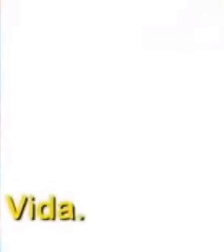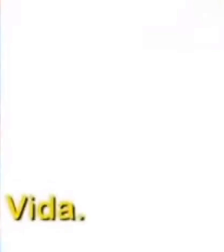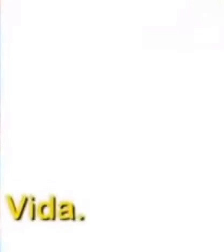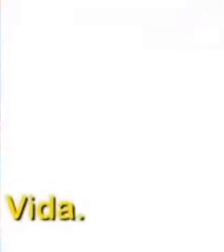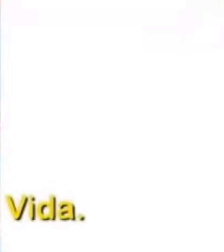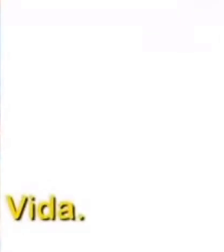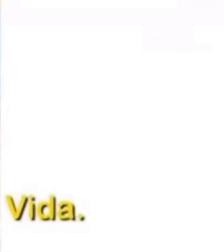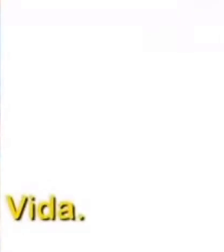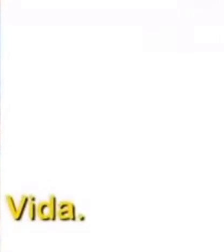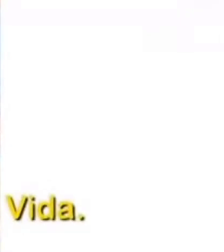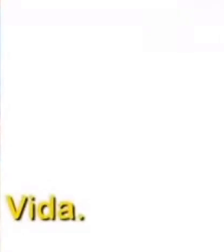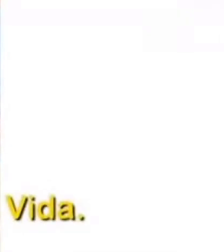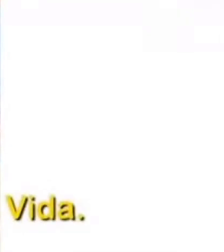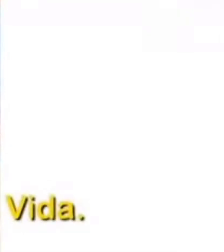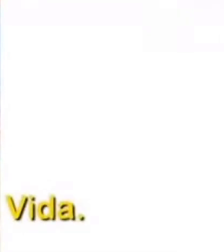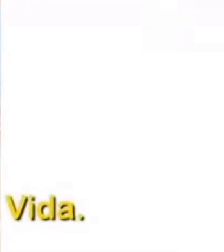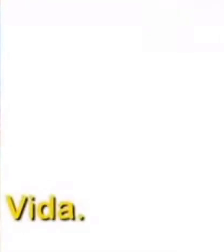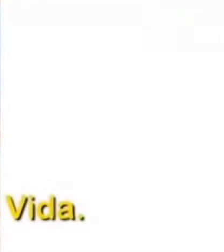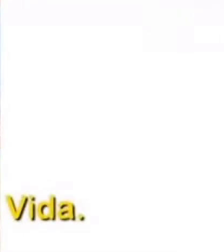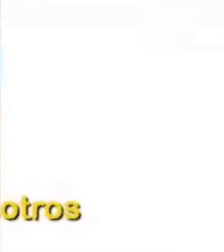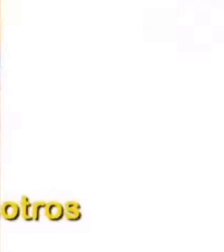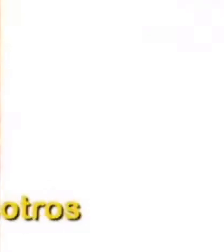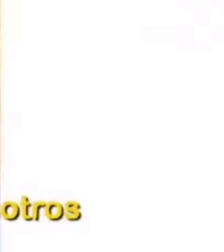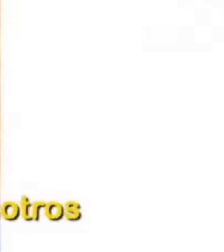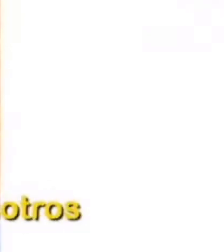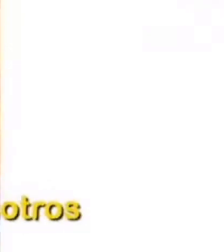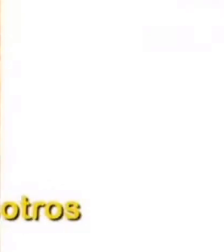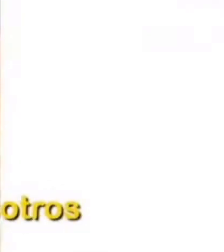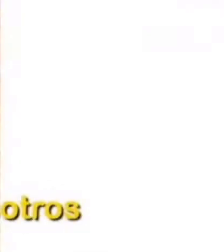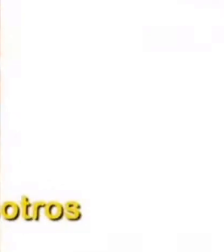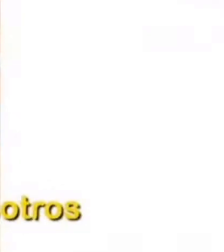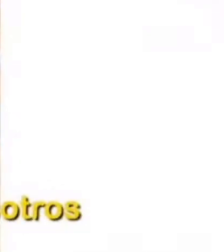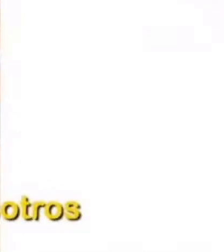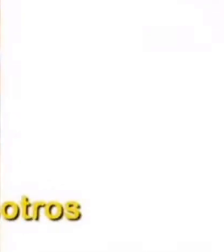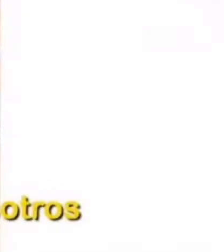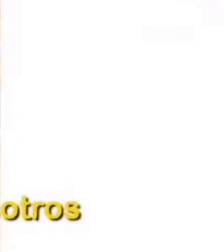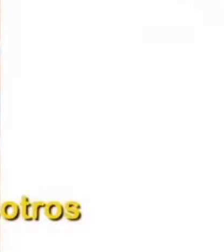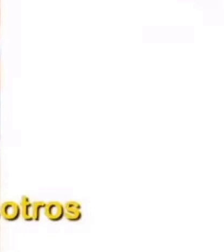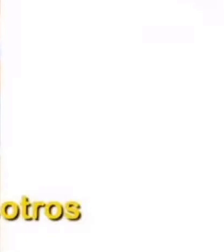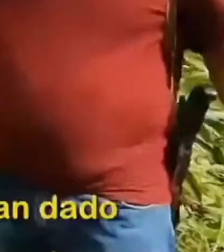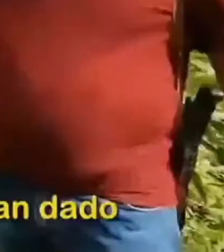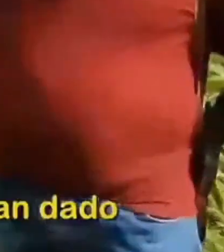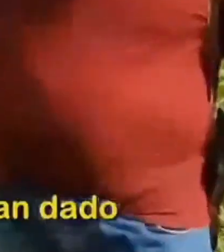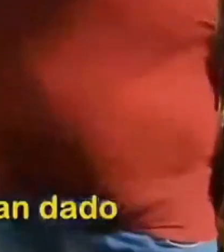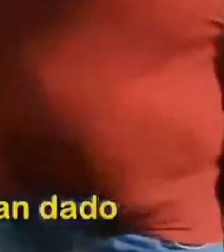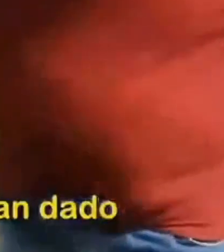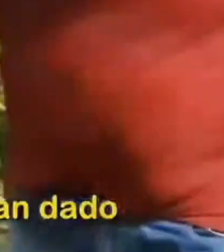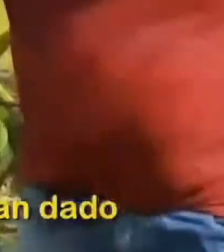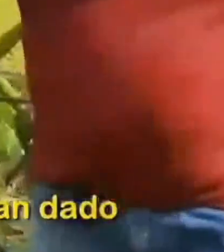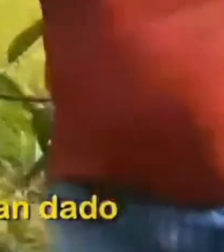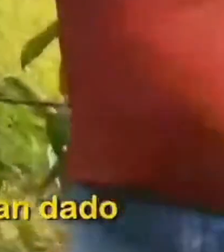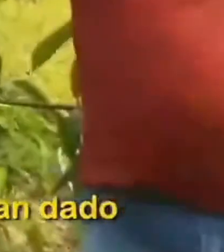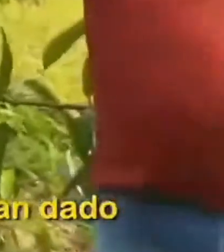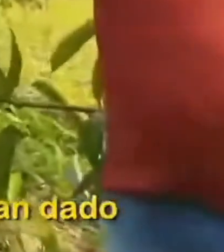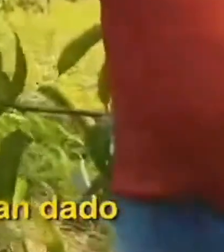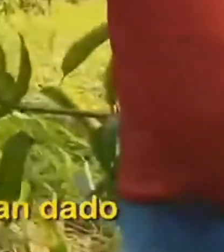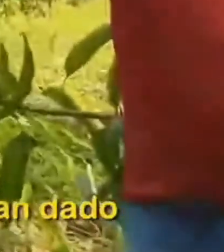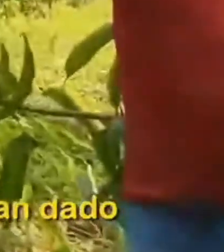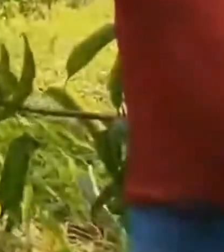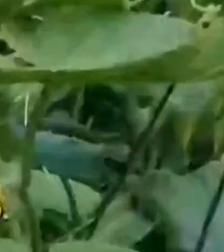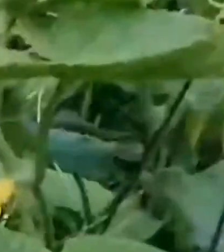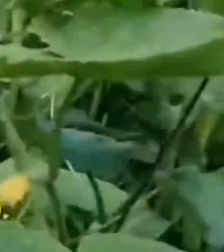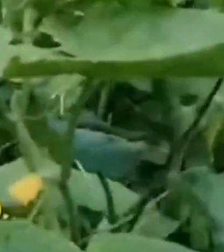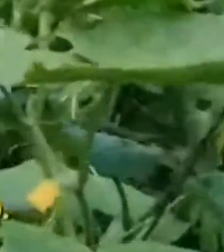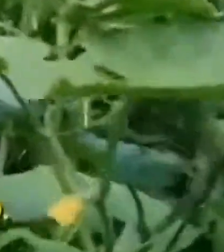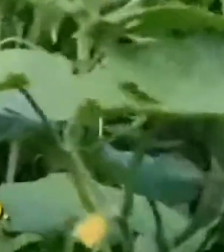El proyecto Amexir Sembrando Vida ha sido de mucha ayuda para nosotros. Pues con esa ayuda que ellos nos han